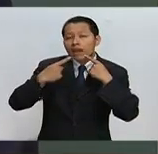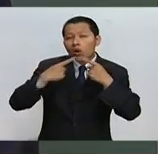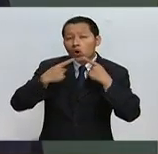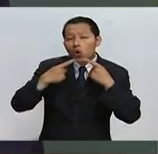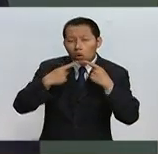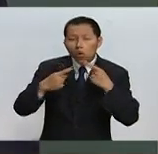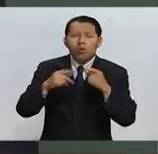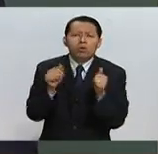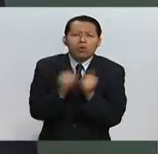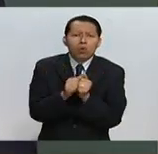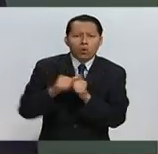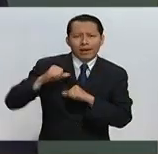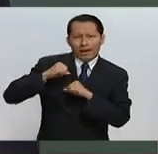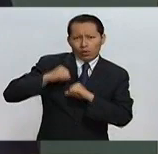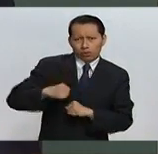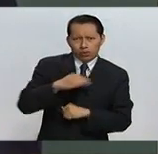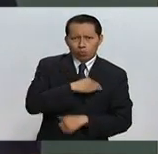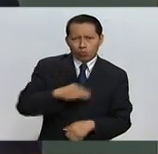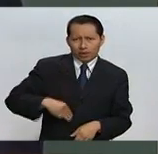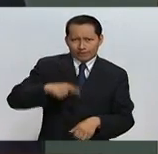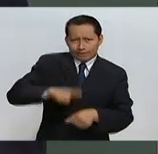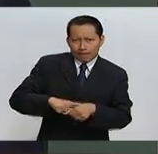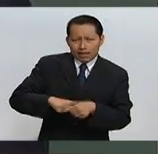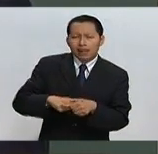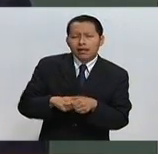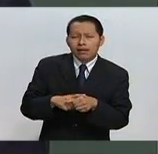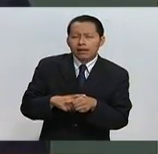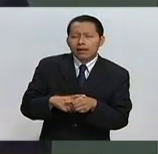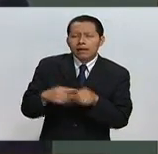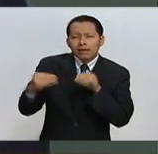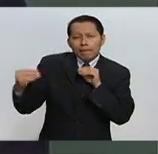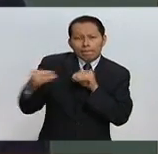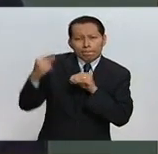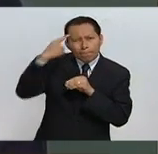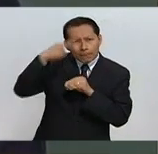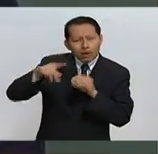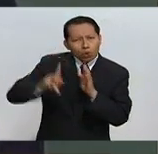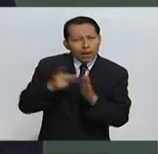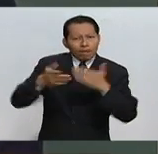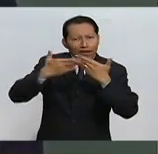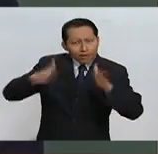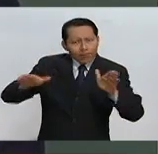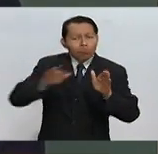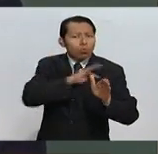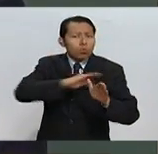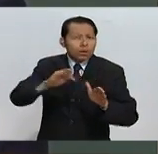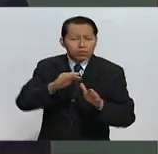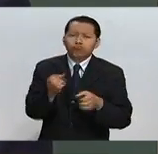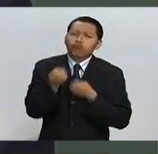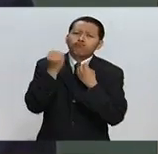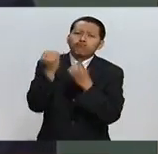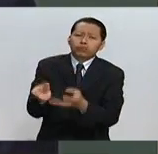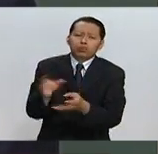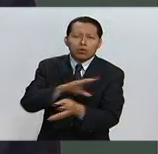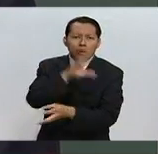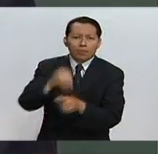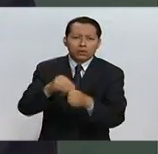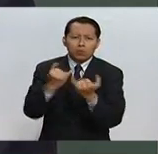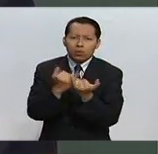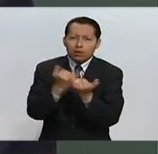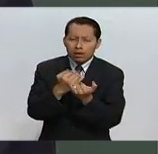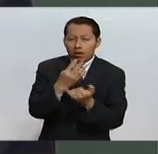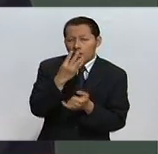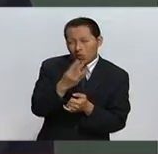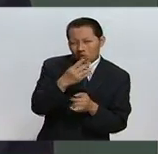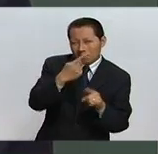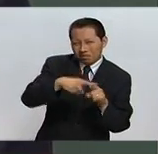con las autoridades municipales en el ánimo de reabrir estas rutas de abasto. De nuevo, cuatro en Valles